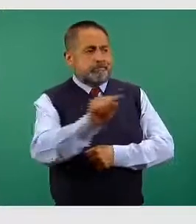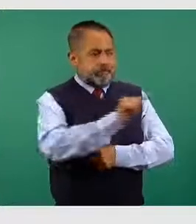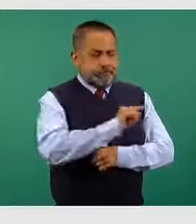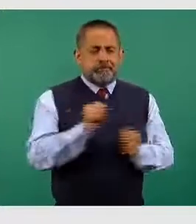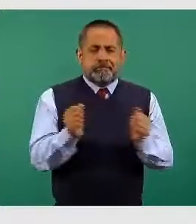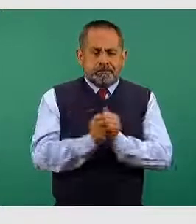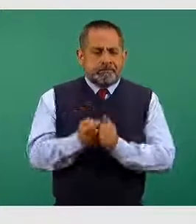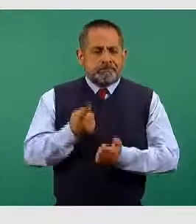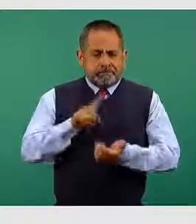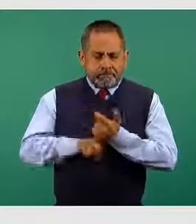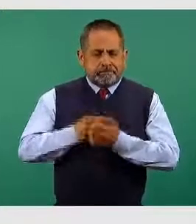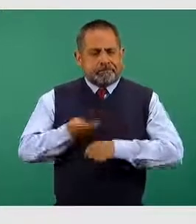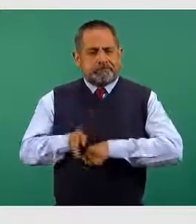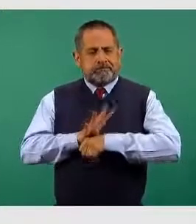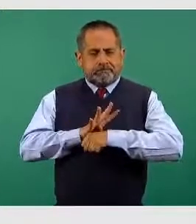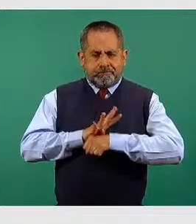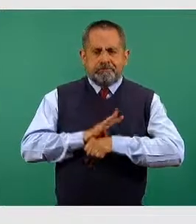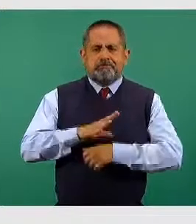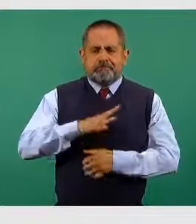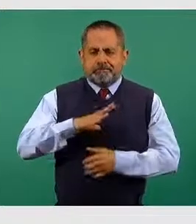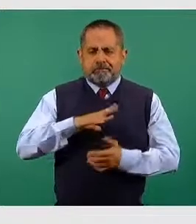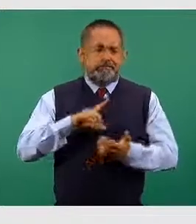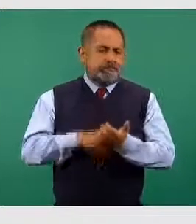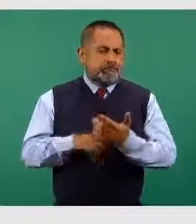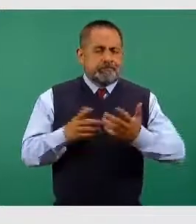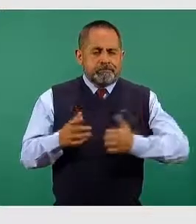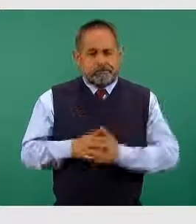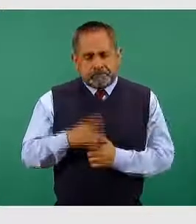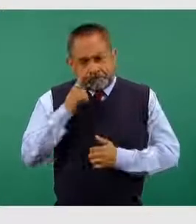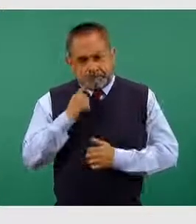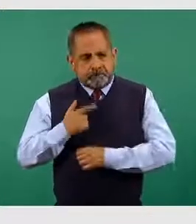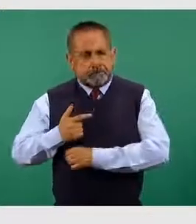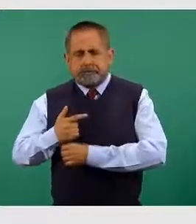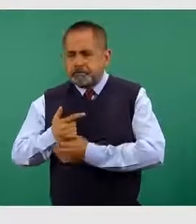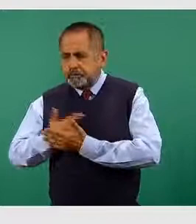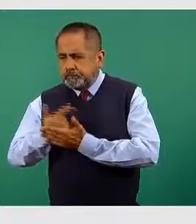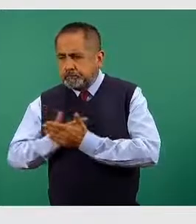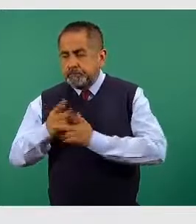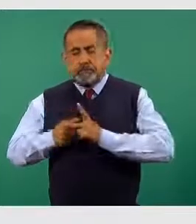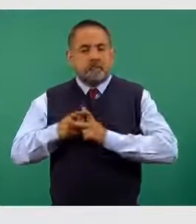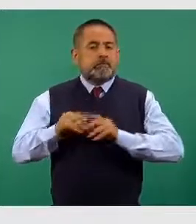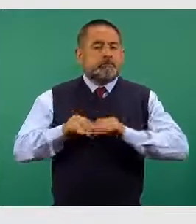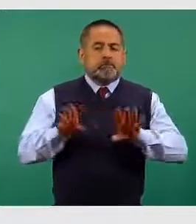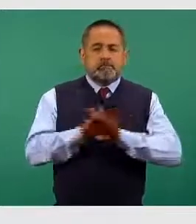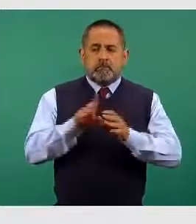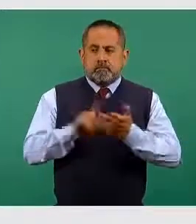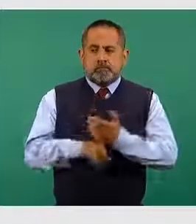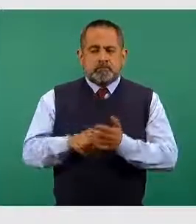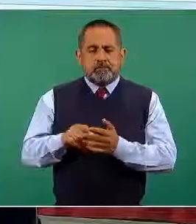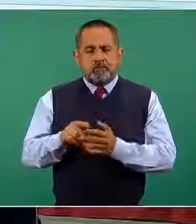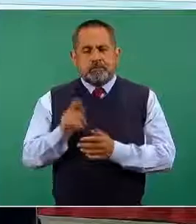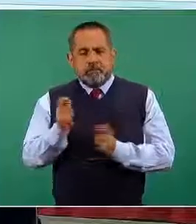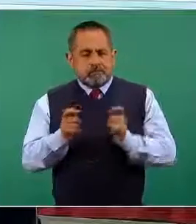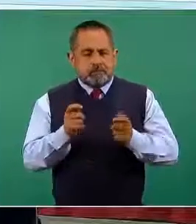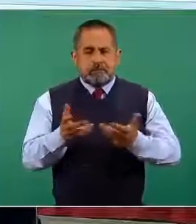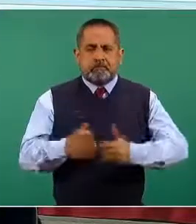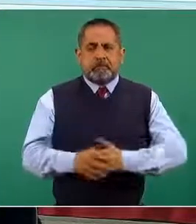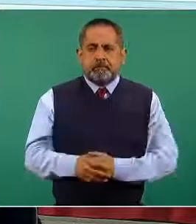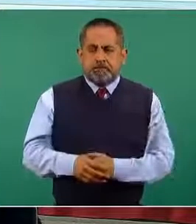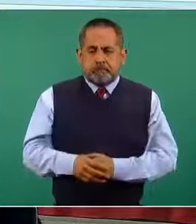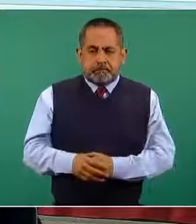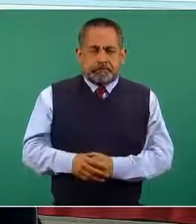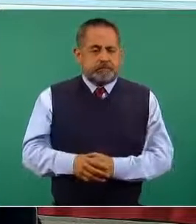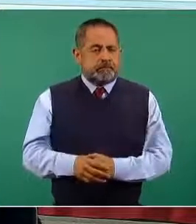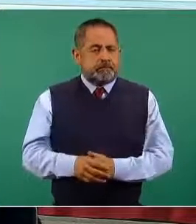virus SARS-CoV-2, de acuerdo a los datos del Sistema Nacional de Vigilancia Epidemiológica. Un